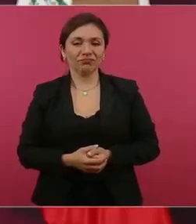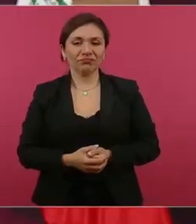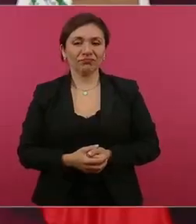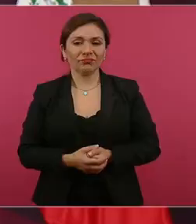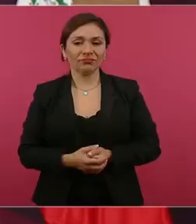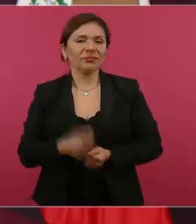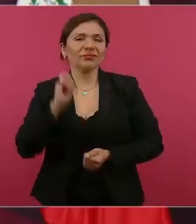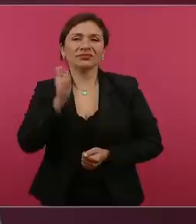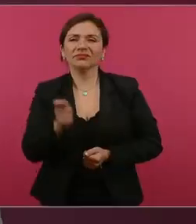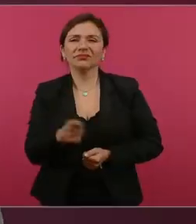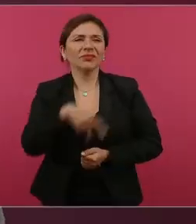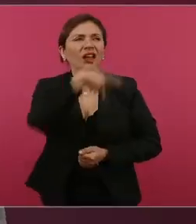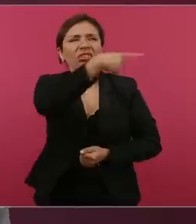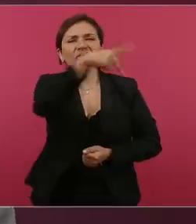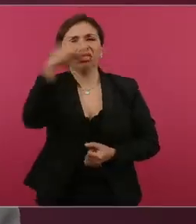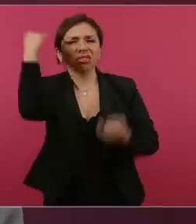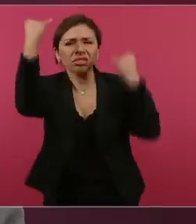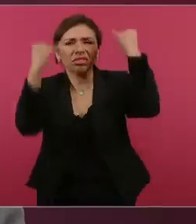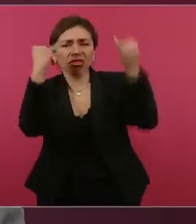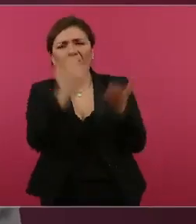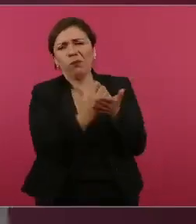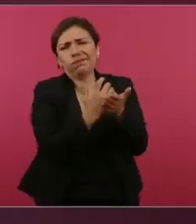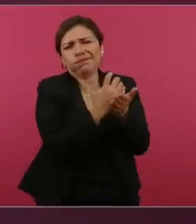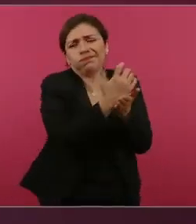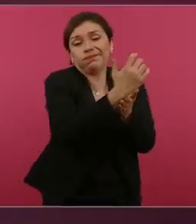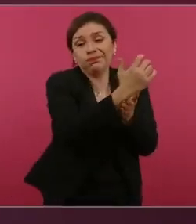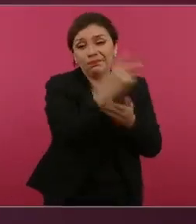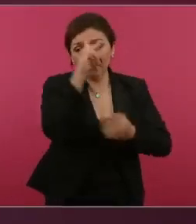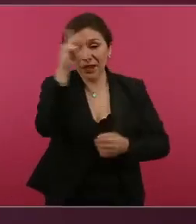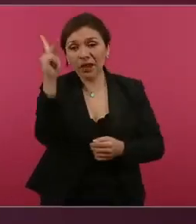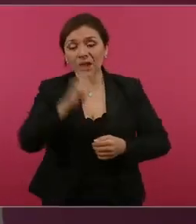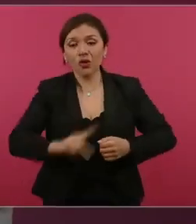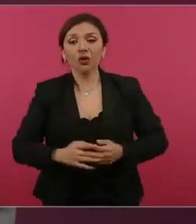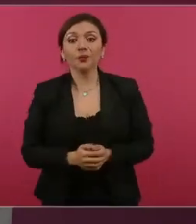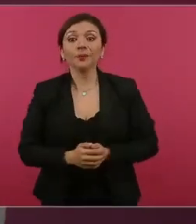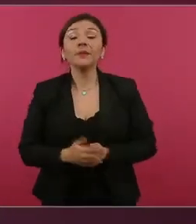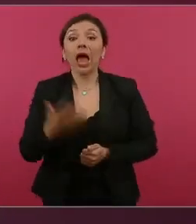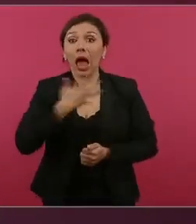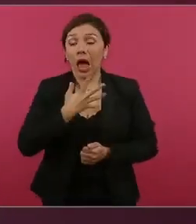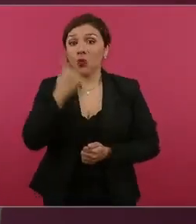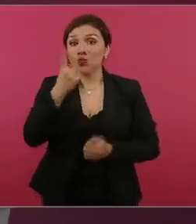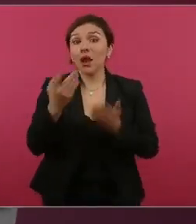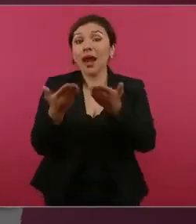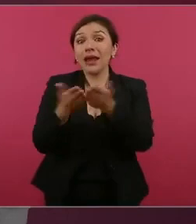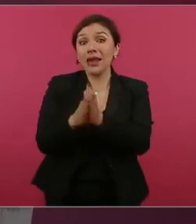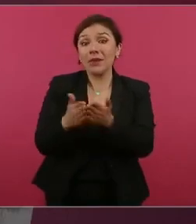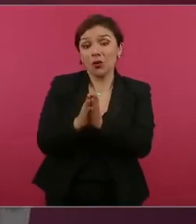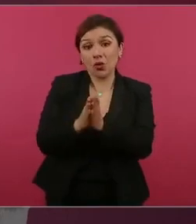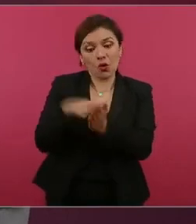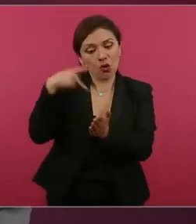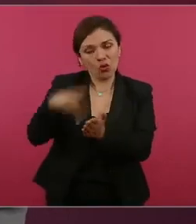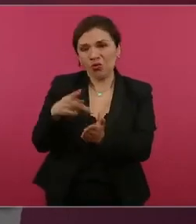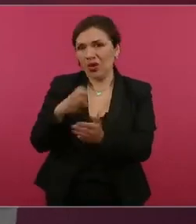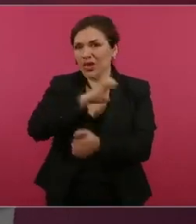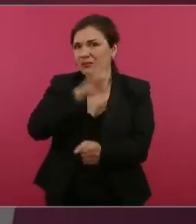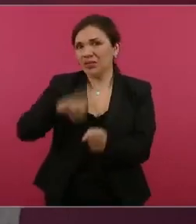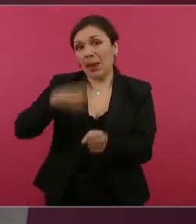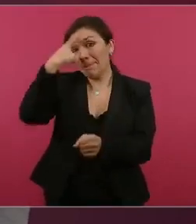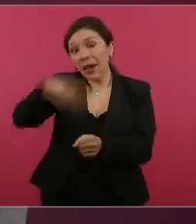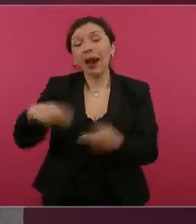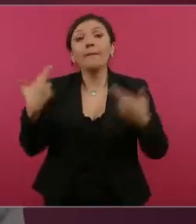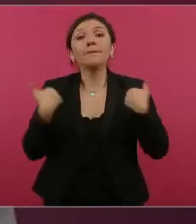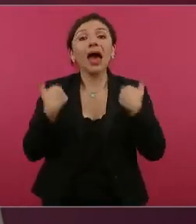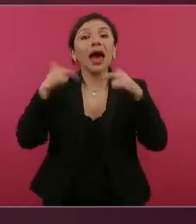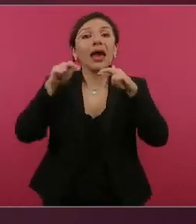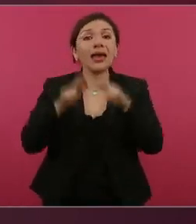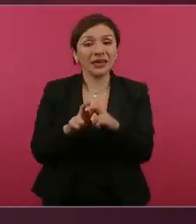Son exageraciones y hay un libro para maestros, para